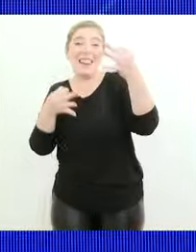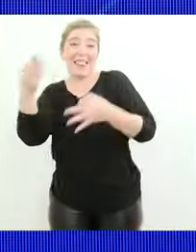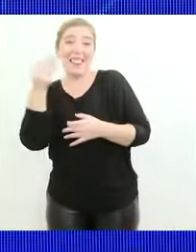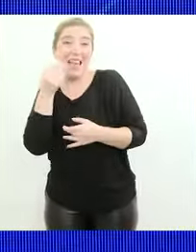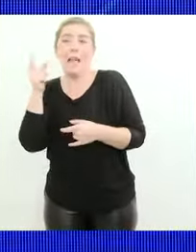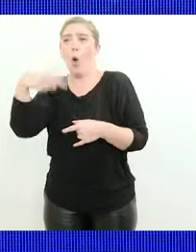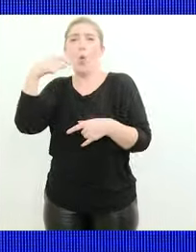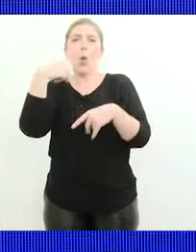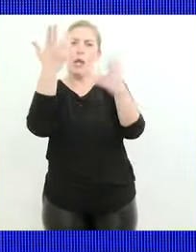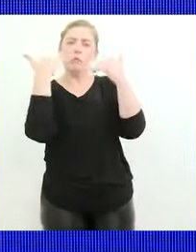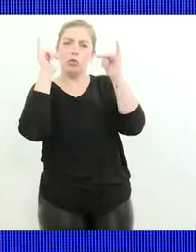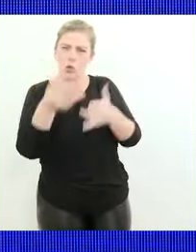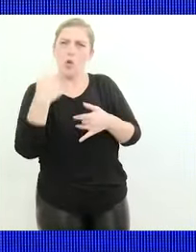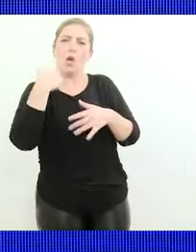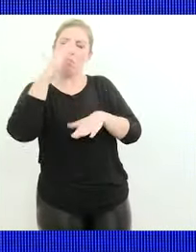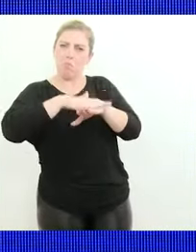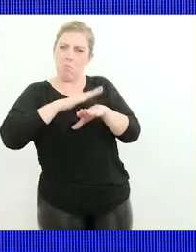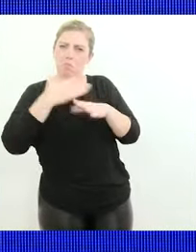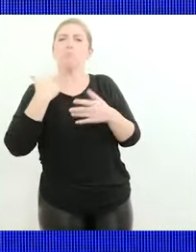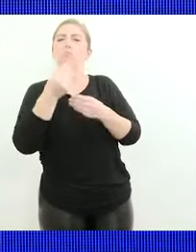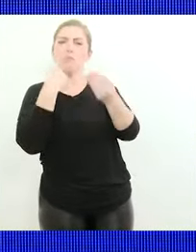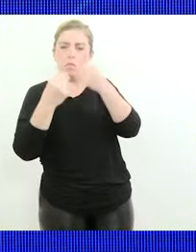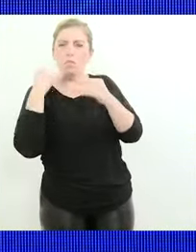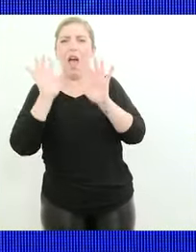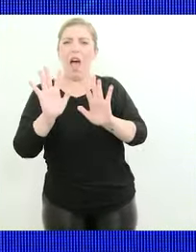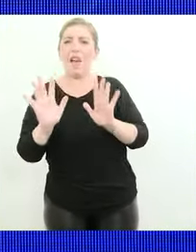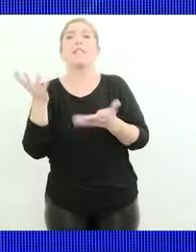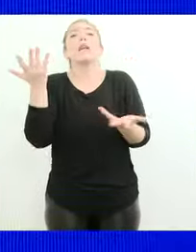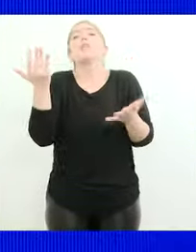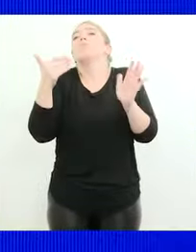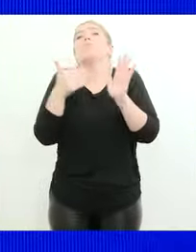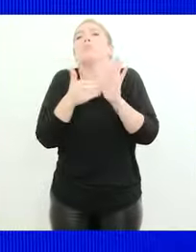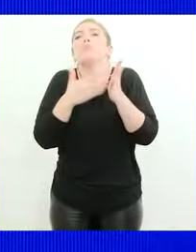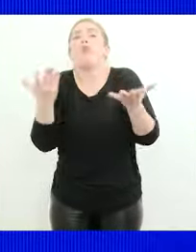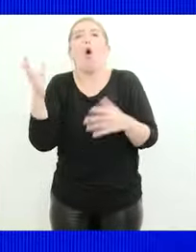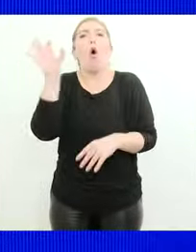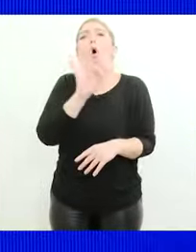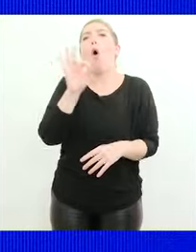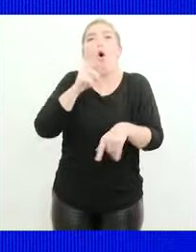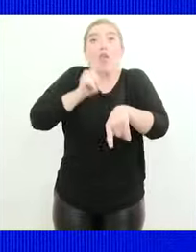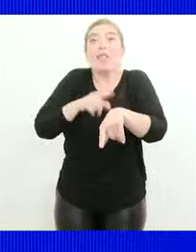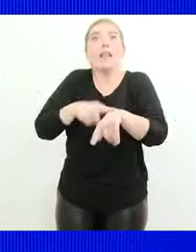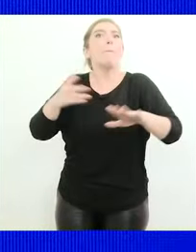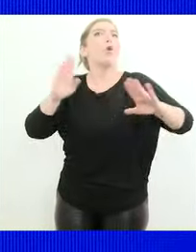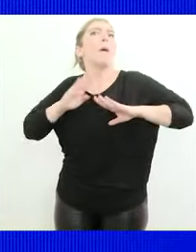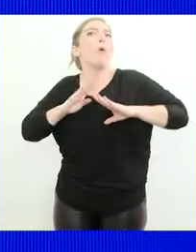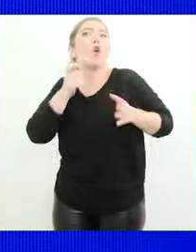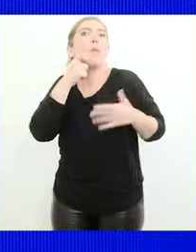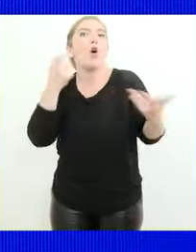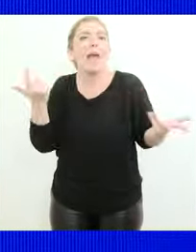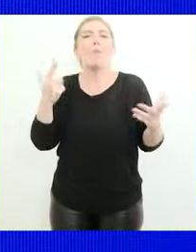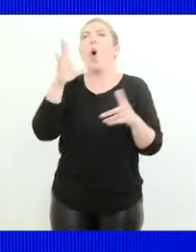caso a esa profesional y se maneja dentro de ese consejo médico. ¿Si tiene tiempo para hacer deporte,